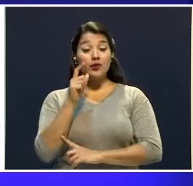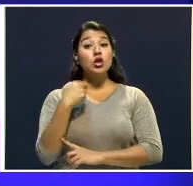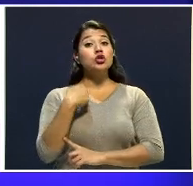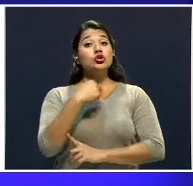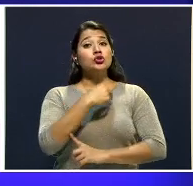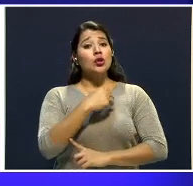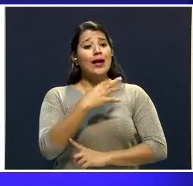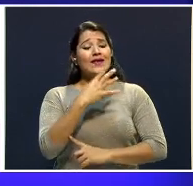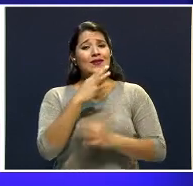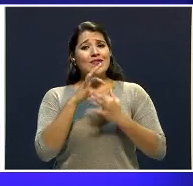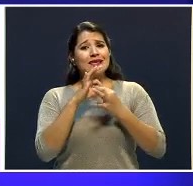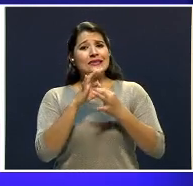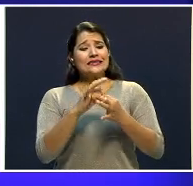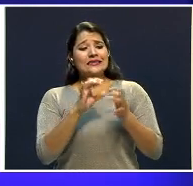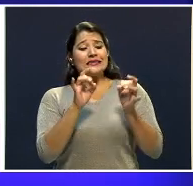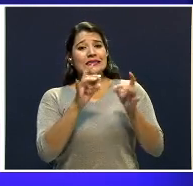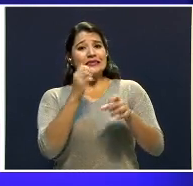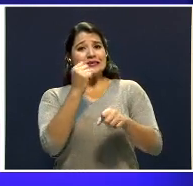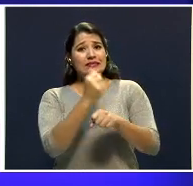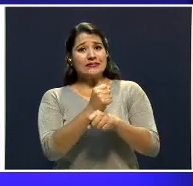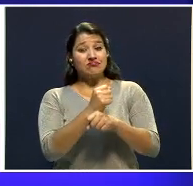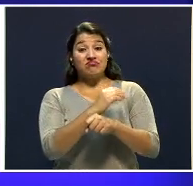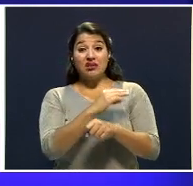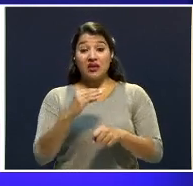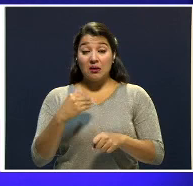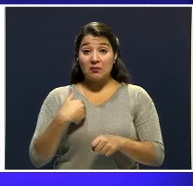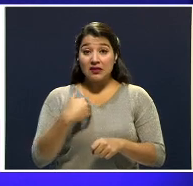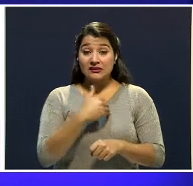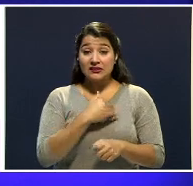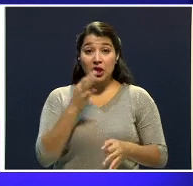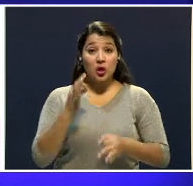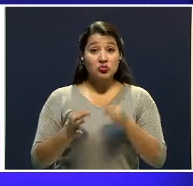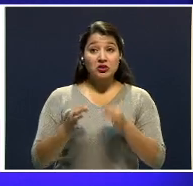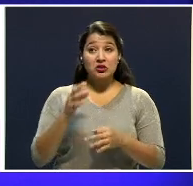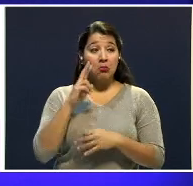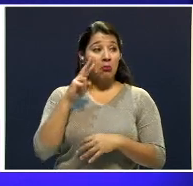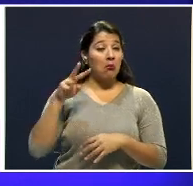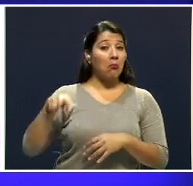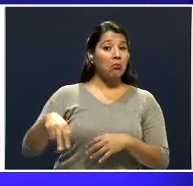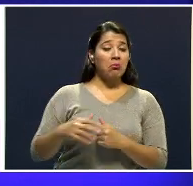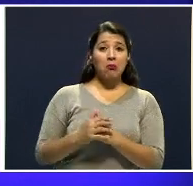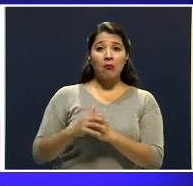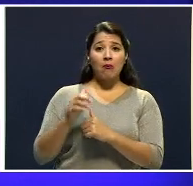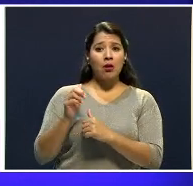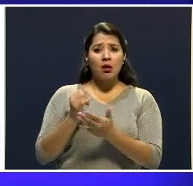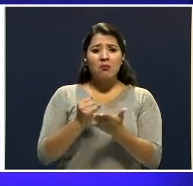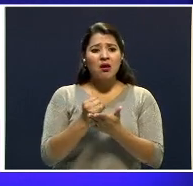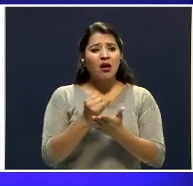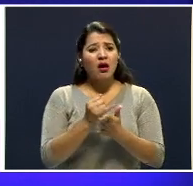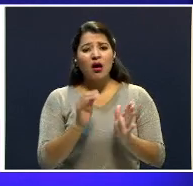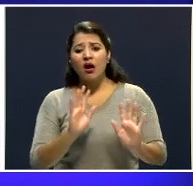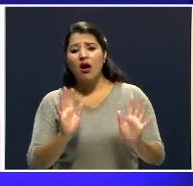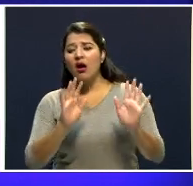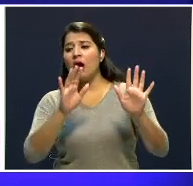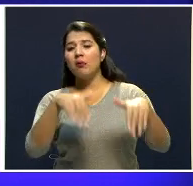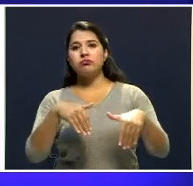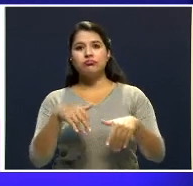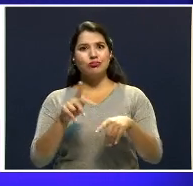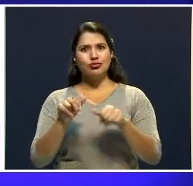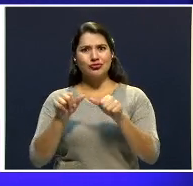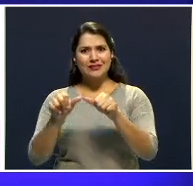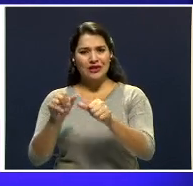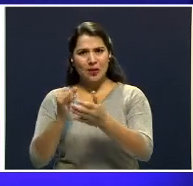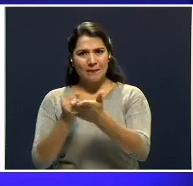sistema de justicia la abandonó, cómo se archivó su caso a pesar de que la investigación reveló datos y